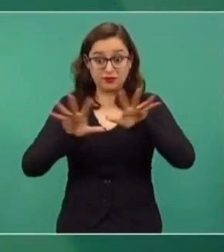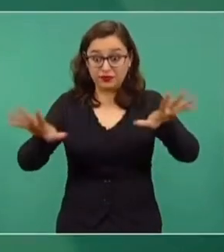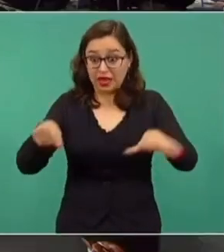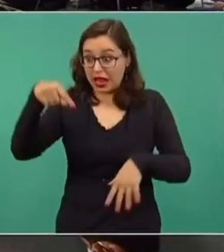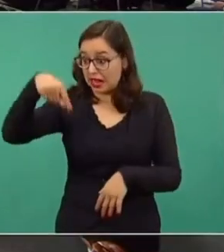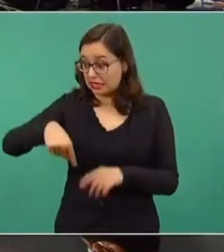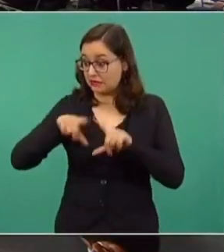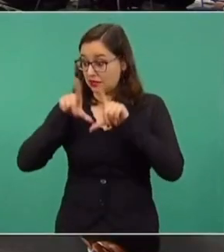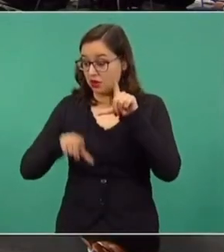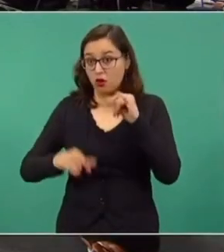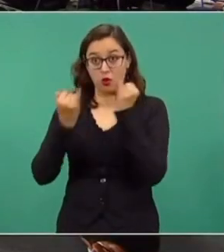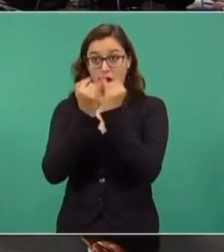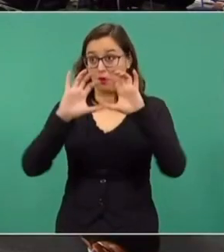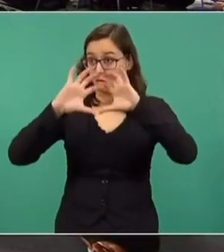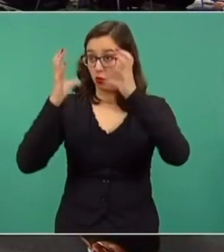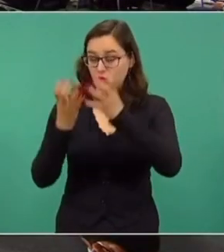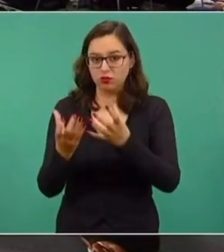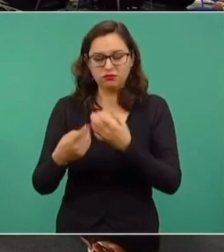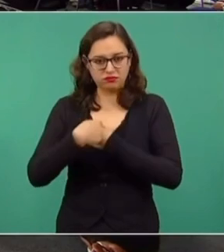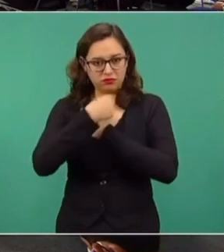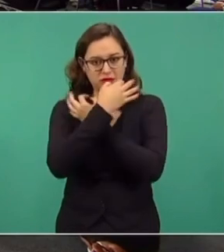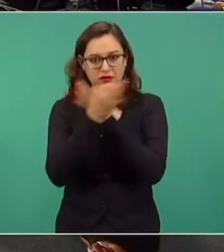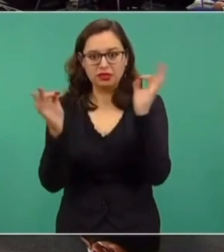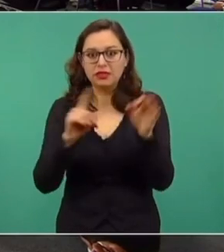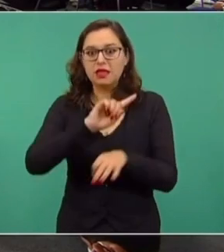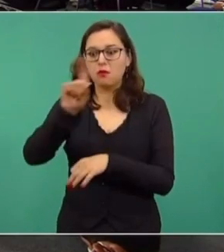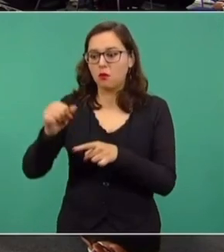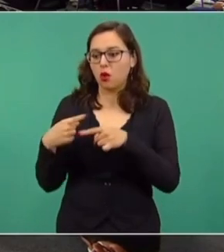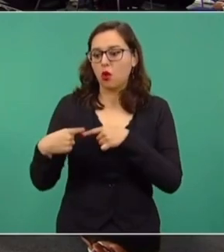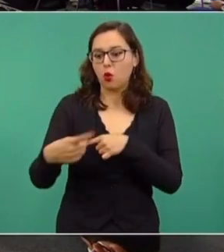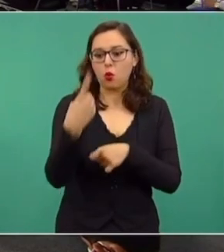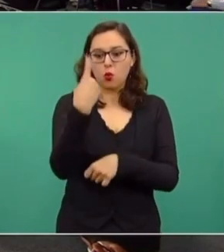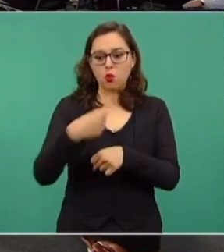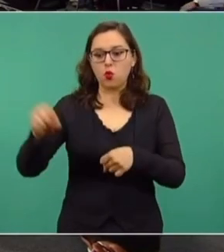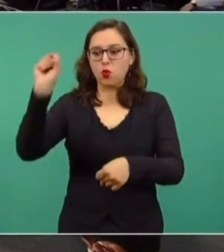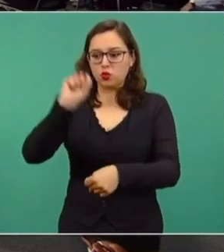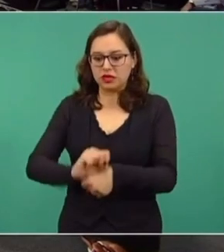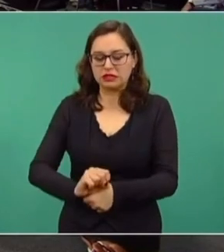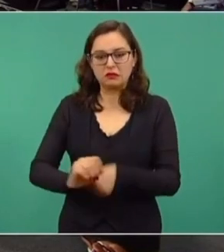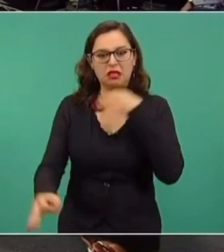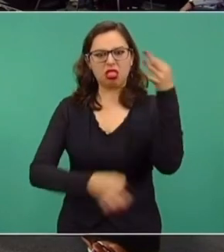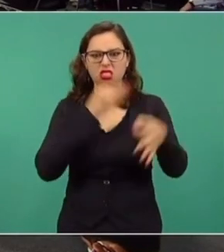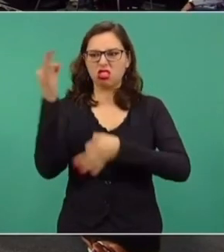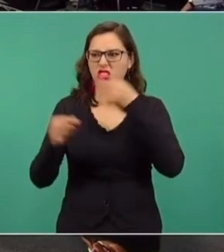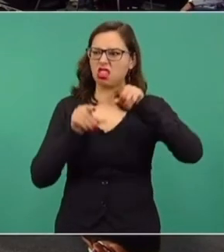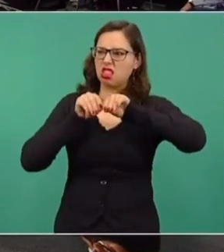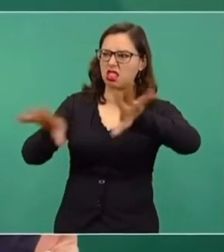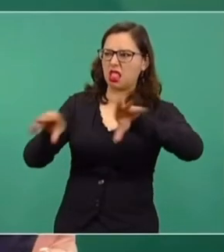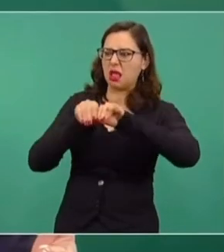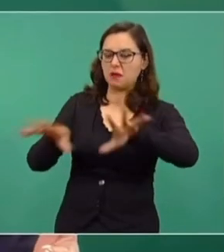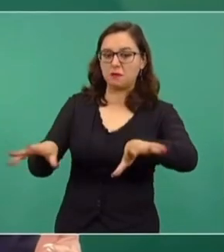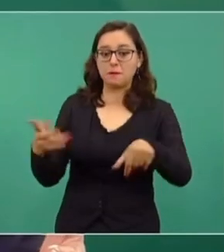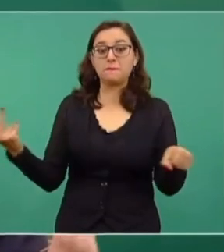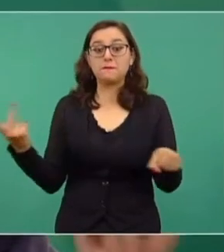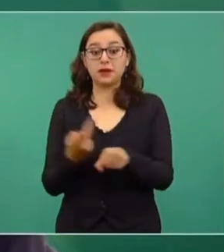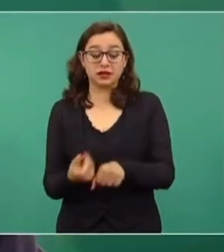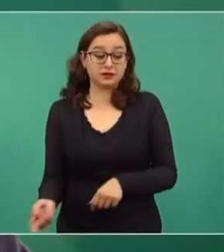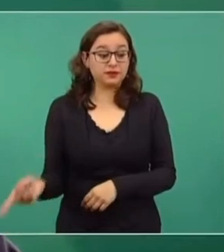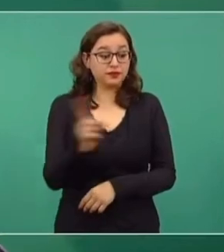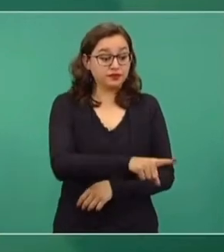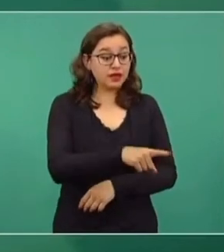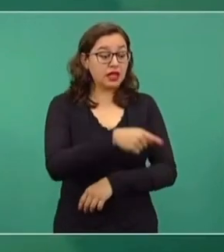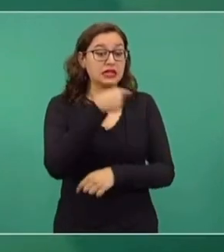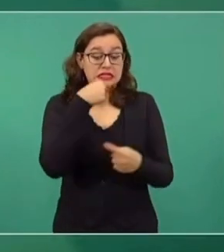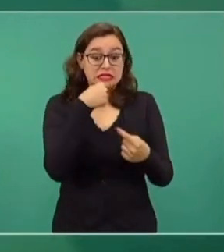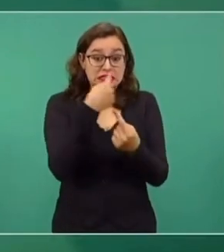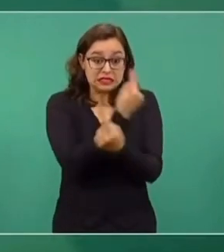usé en ese momento, que es un hecho real, constatable, por cada vacuna que se lleve a un menor por la vía judicial, se